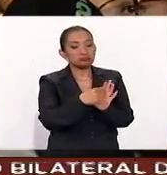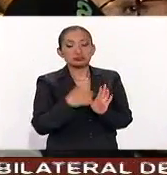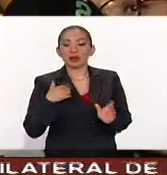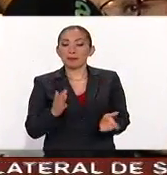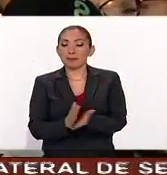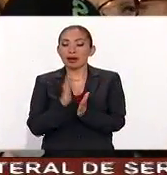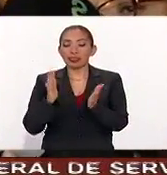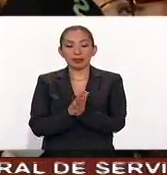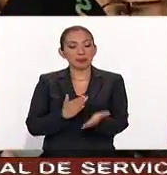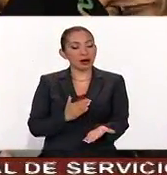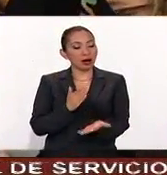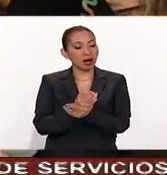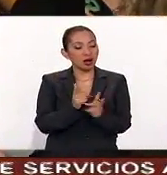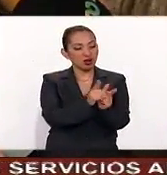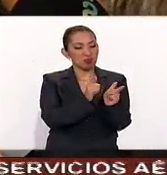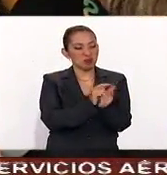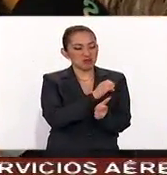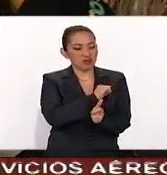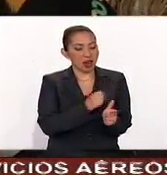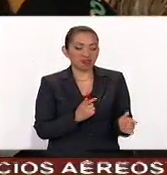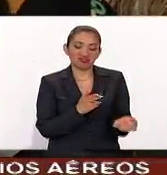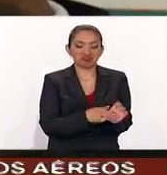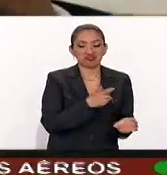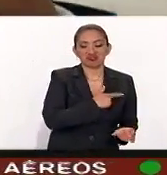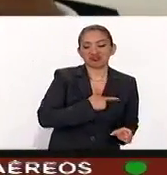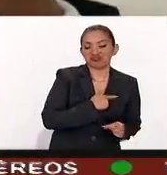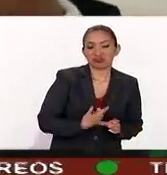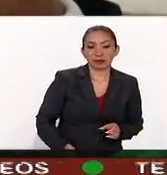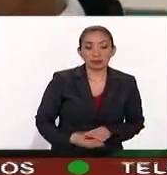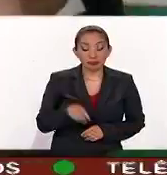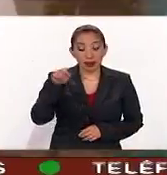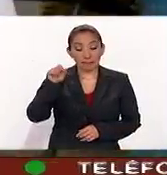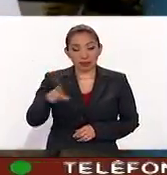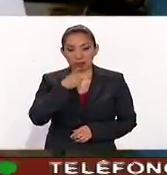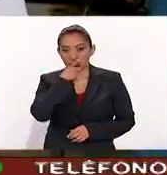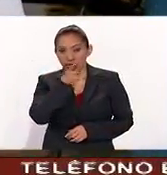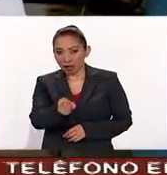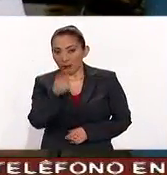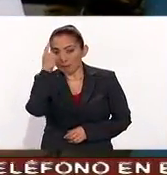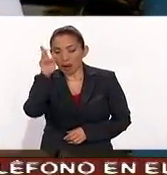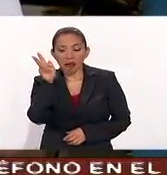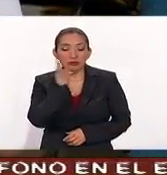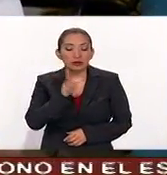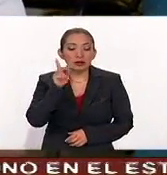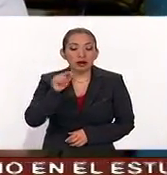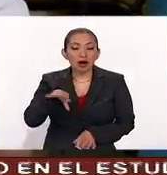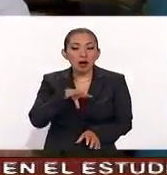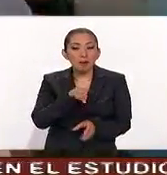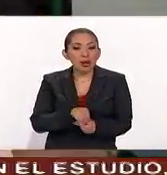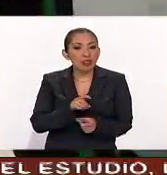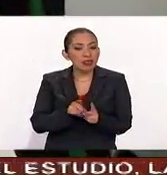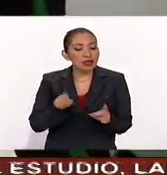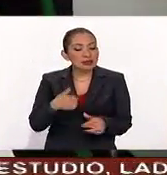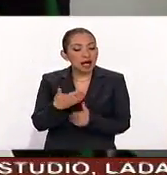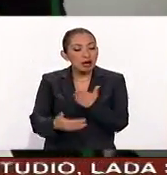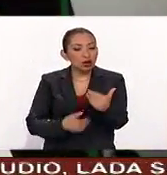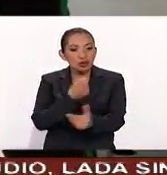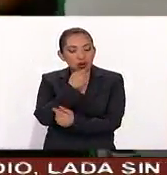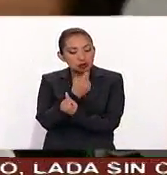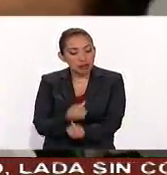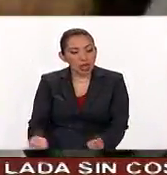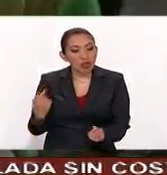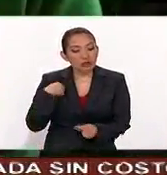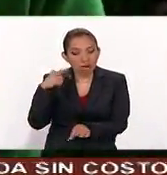participación con la delincuencia o el crimen organizado. También señaló que para verificar el pleno desarrollo de los menores,